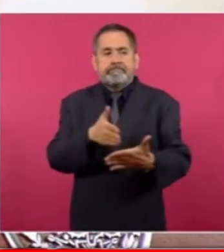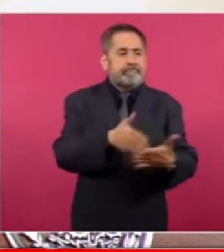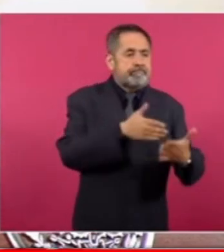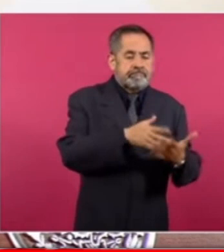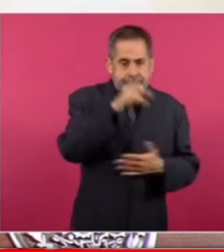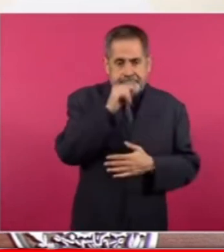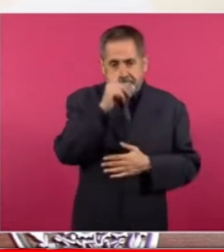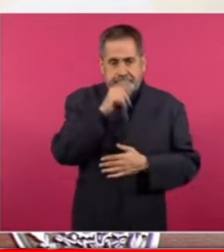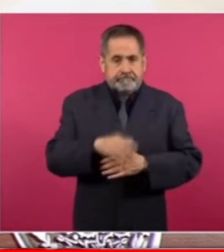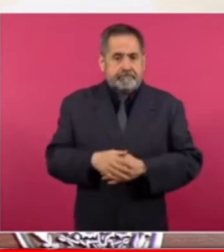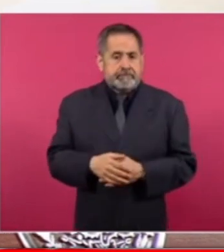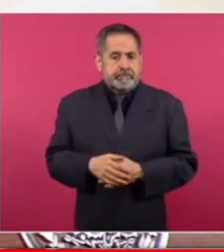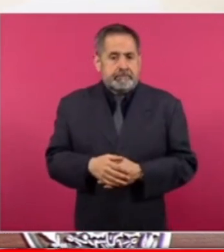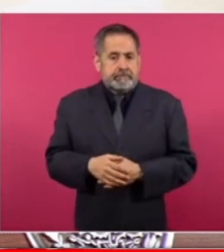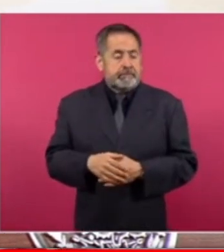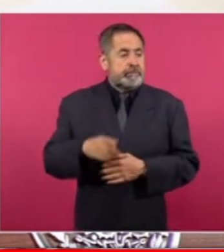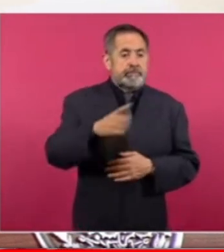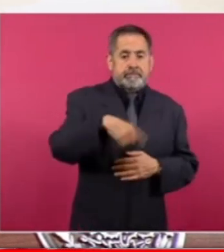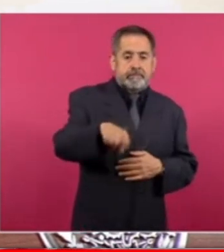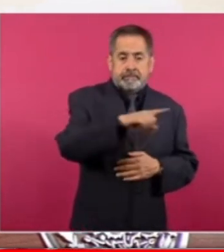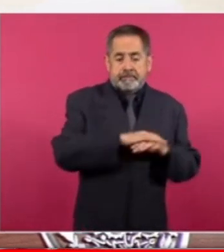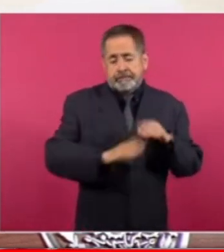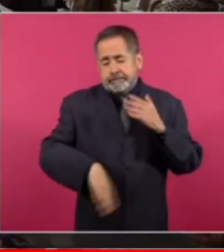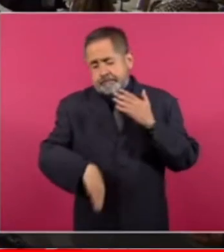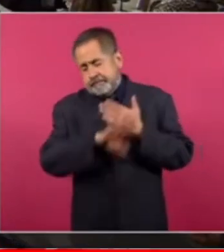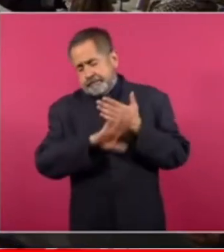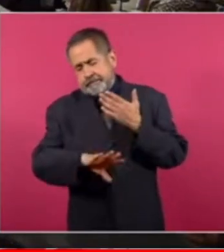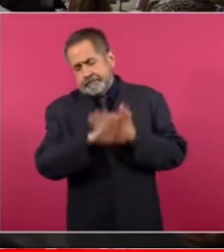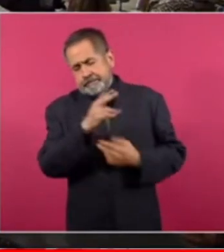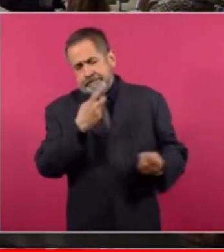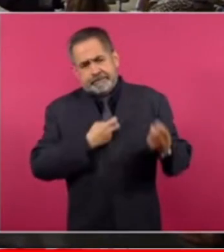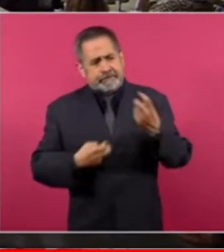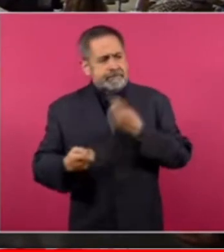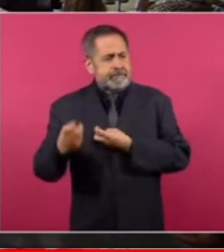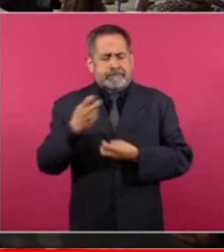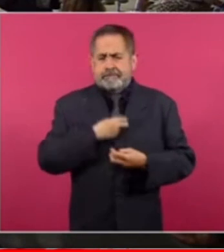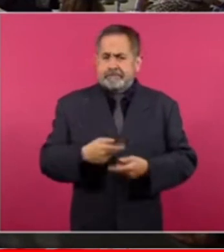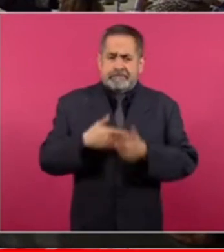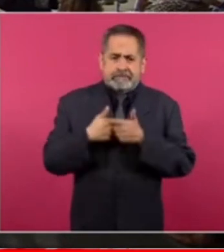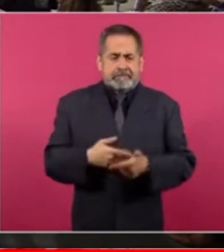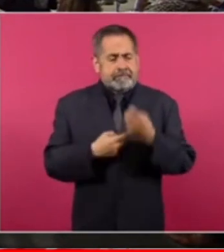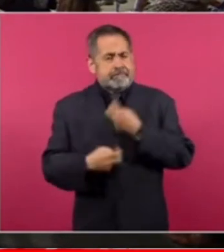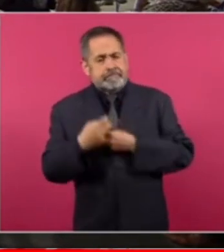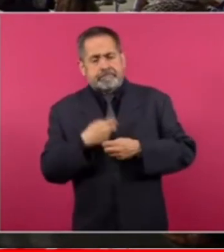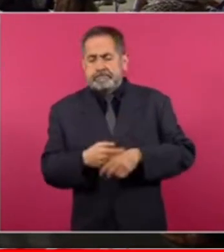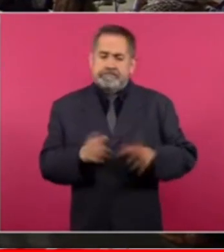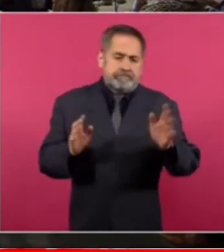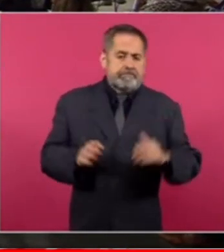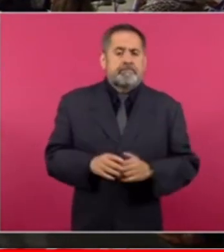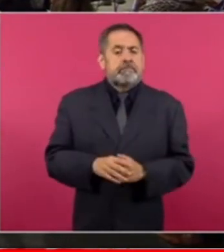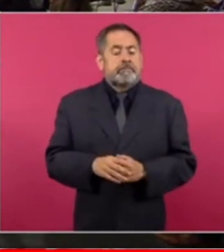omitían lo nuestro sino eran ataques permanentes entonces aparecen